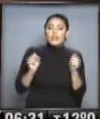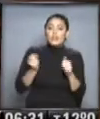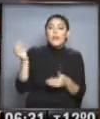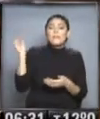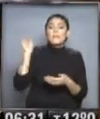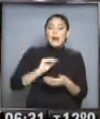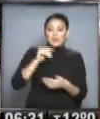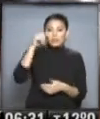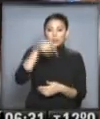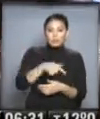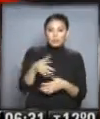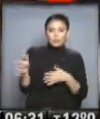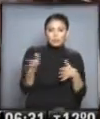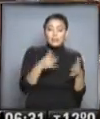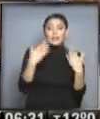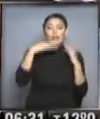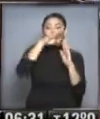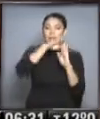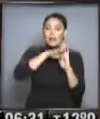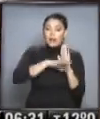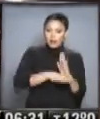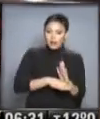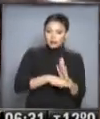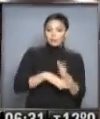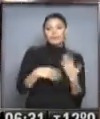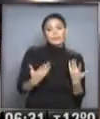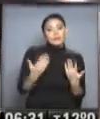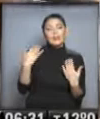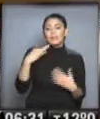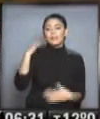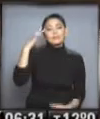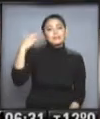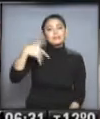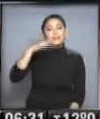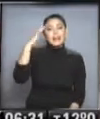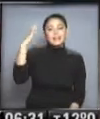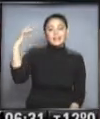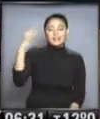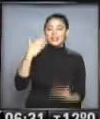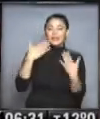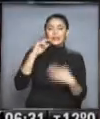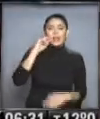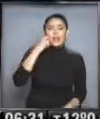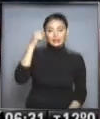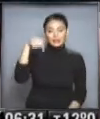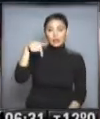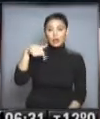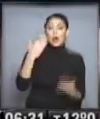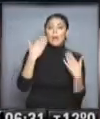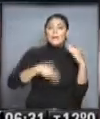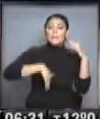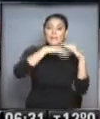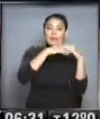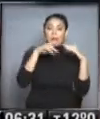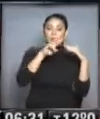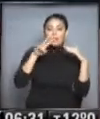viento del sector sur, nuevamente descenso de las temperaturas, así que vamos a extrañar estas temperaturas tan agradables, hoy con una máxima que